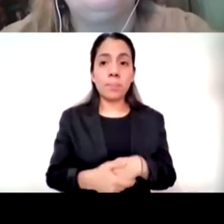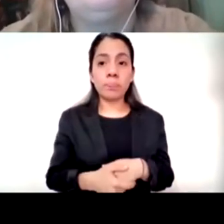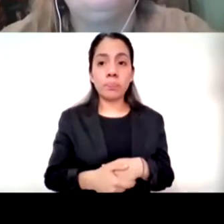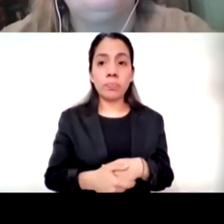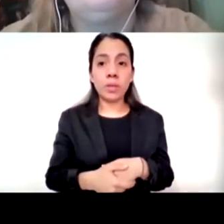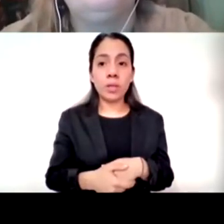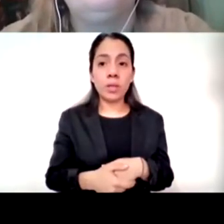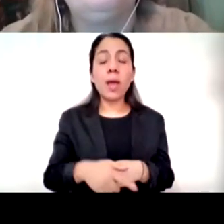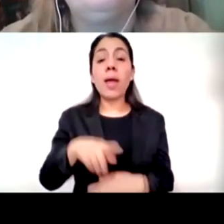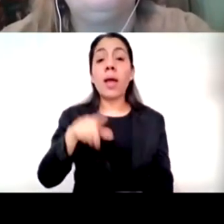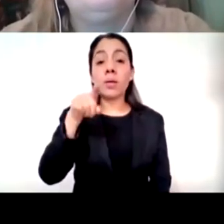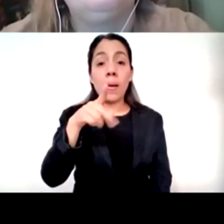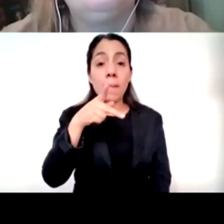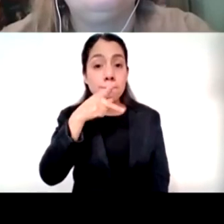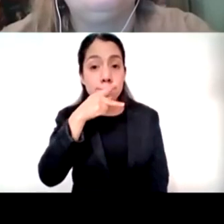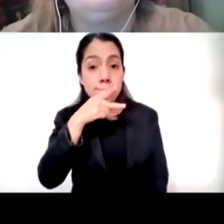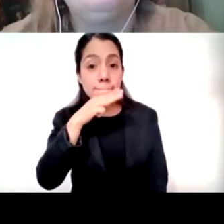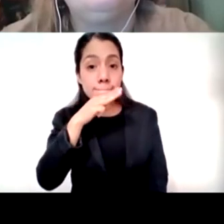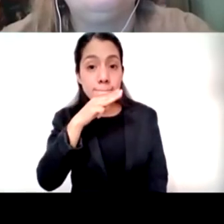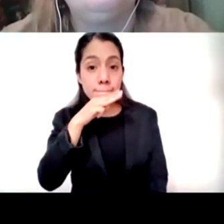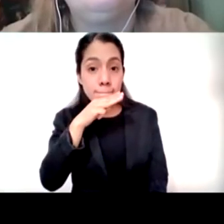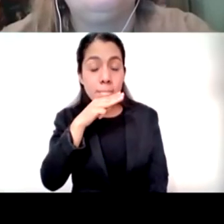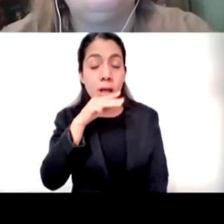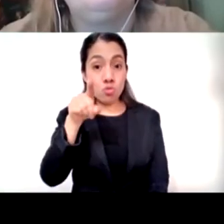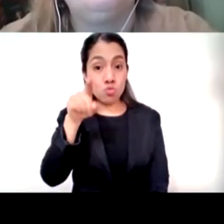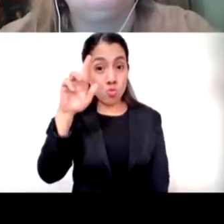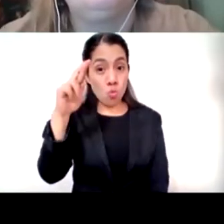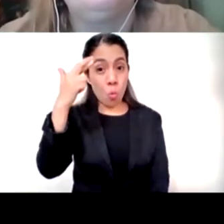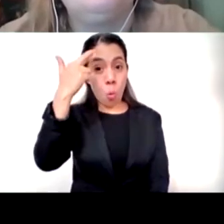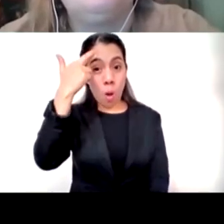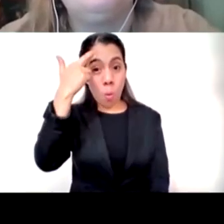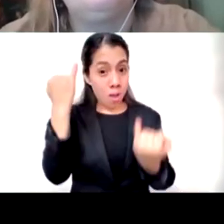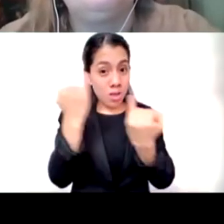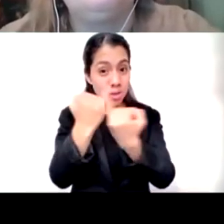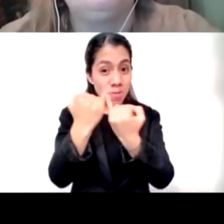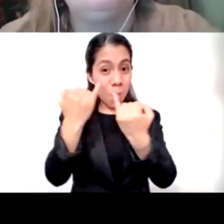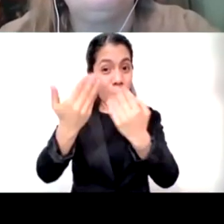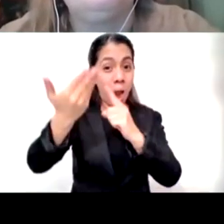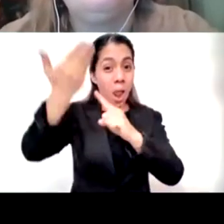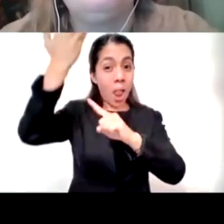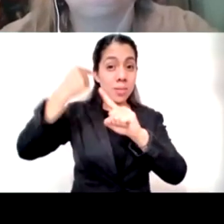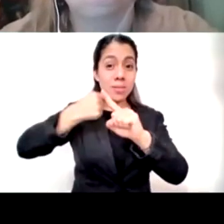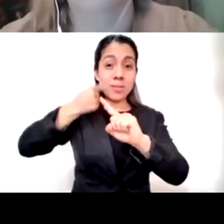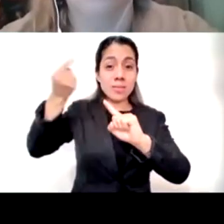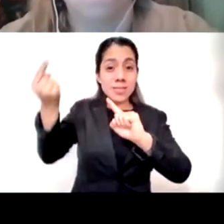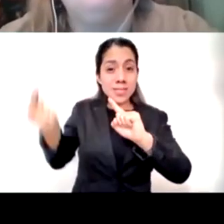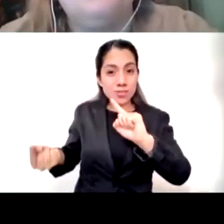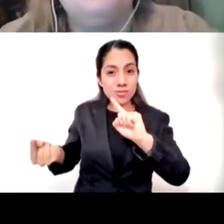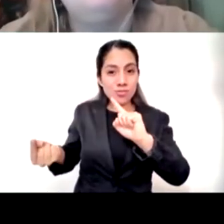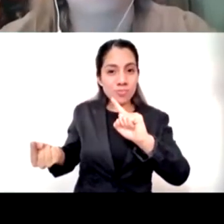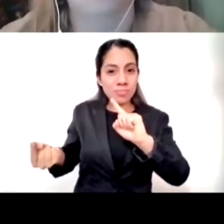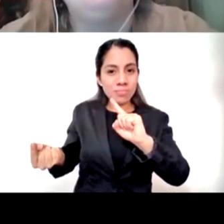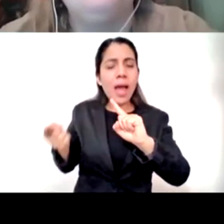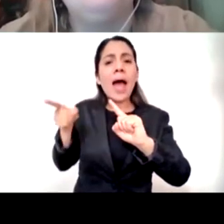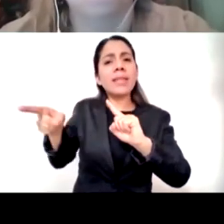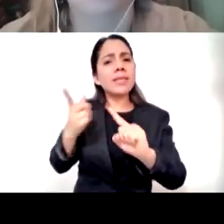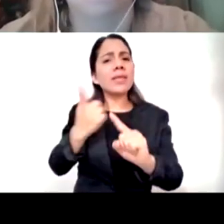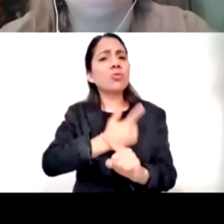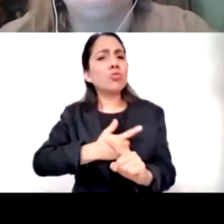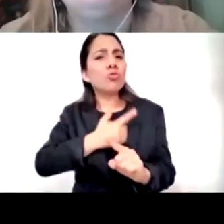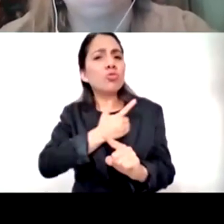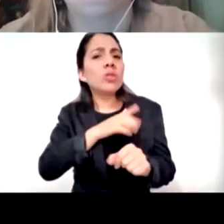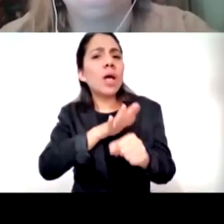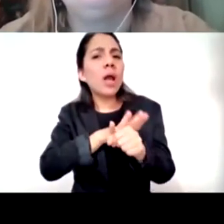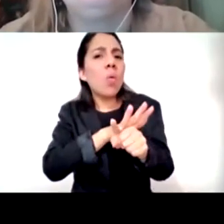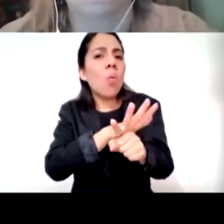acuérdate que cuando tú tenías esa edad ¿qué te hubiera gustado escuchar? wow o sea conectarme